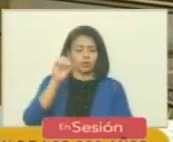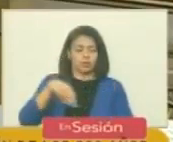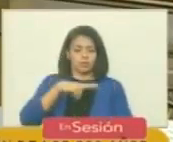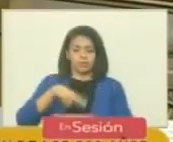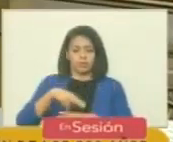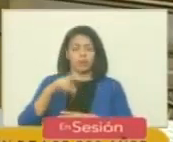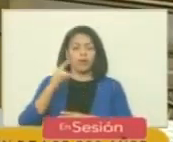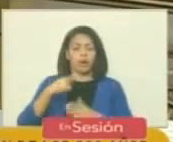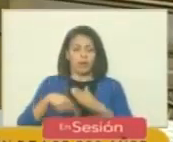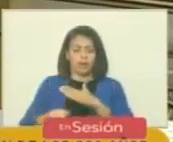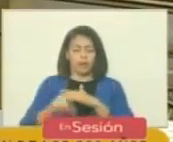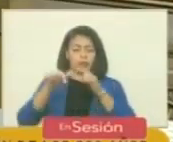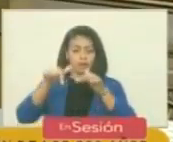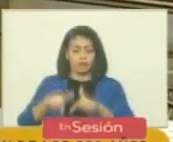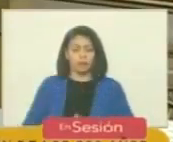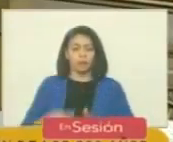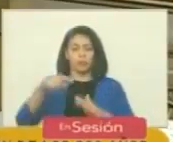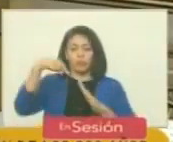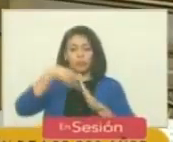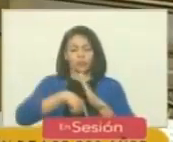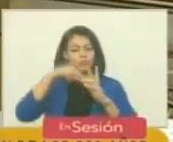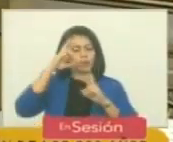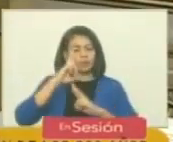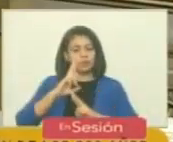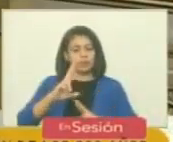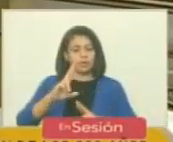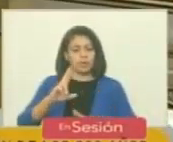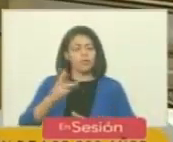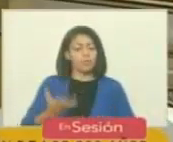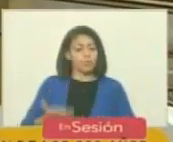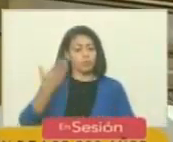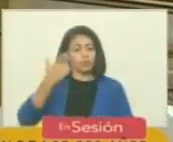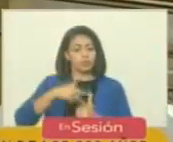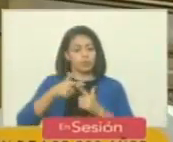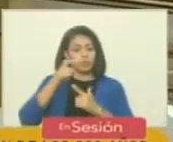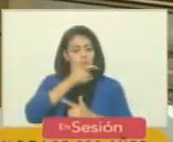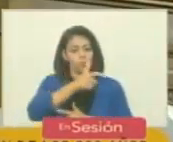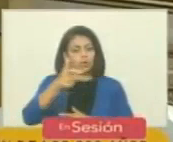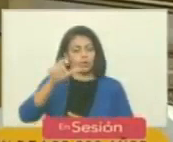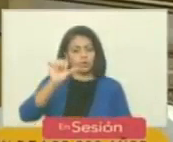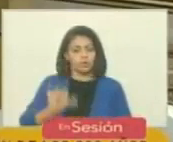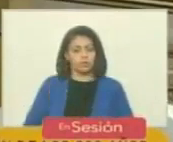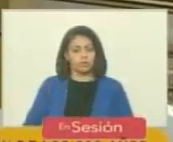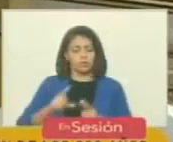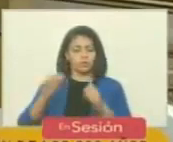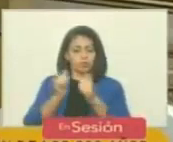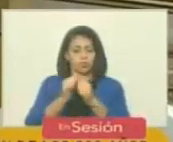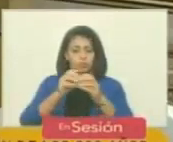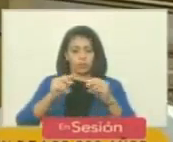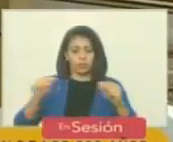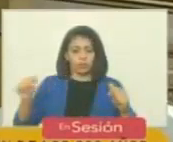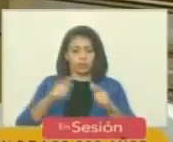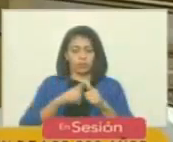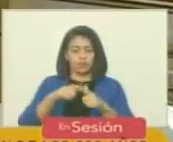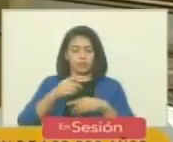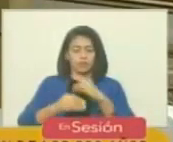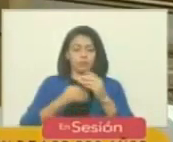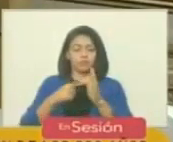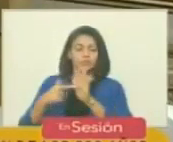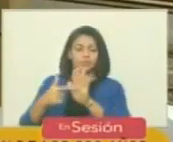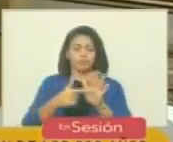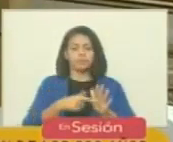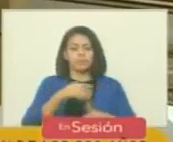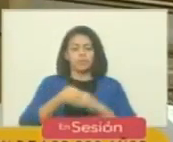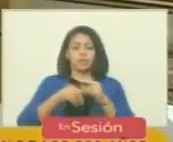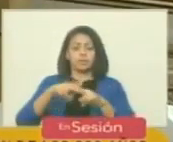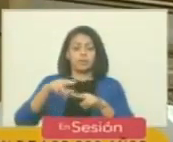alberga en su seno un profundo respeto y valoración por los pueblos del sur del continente por ser parte de